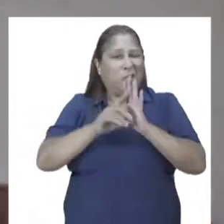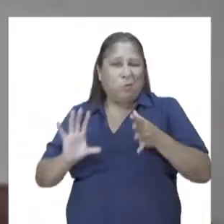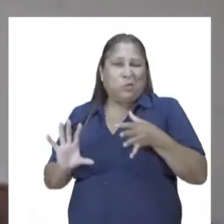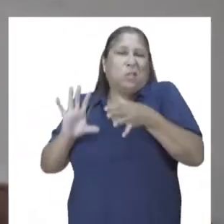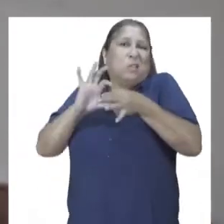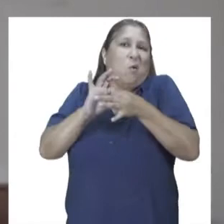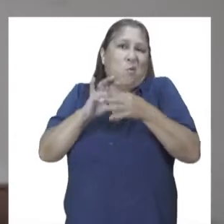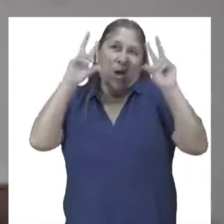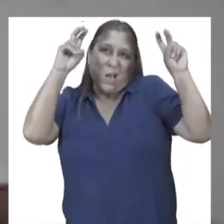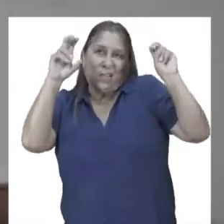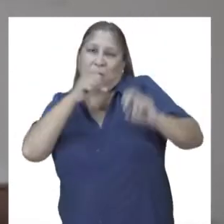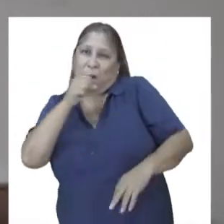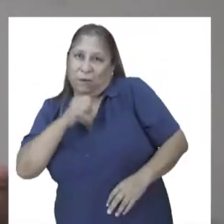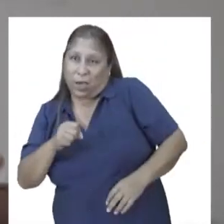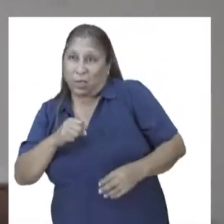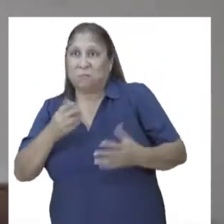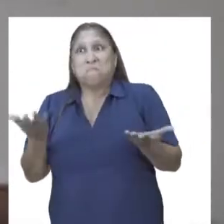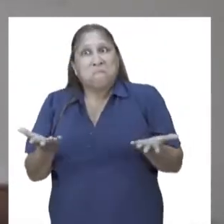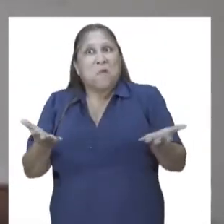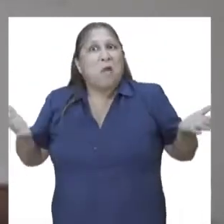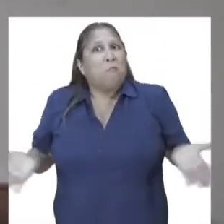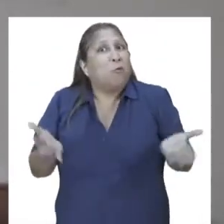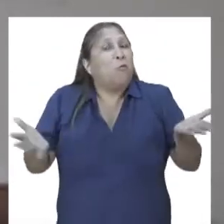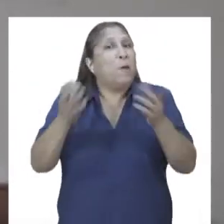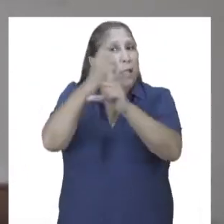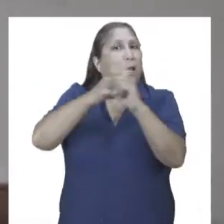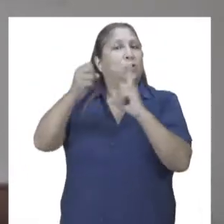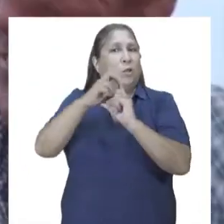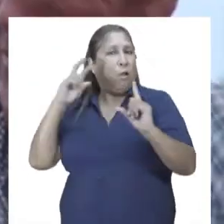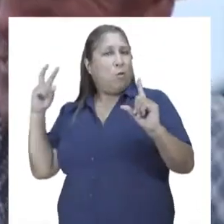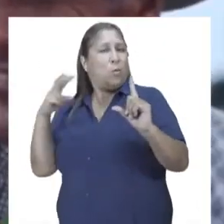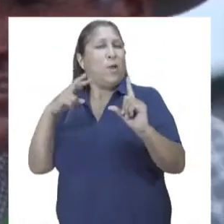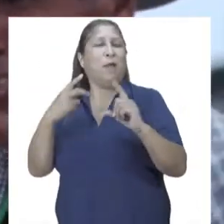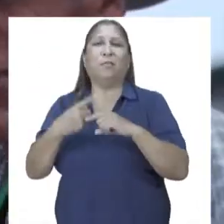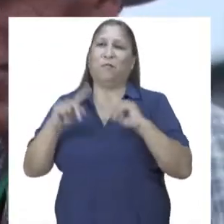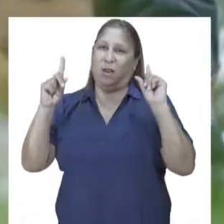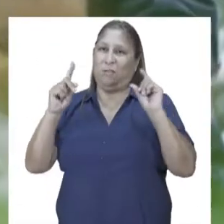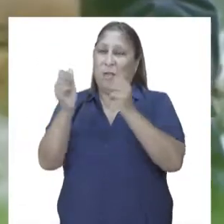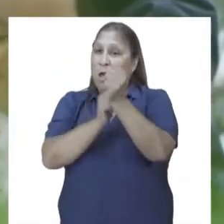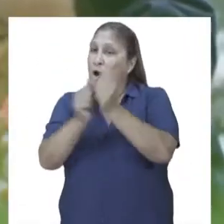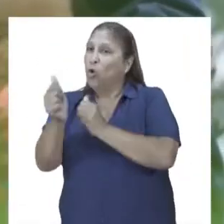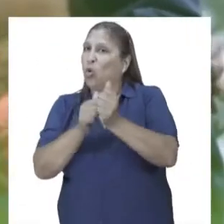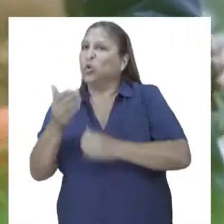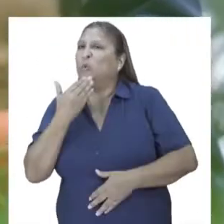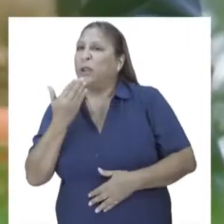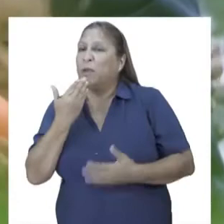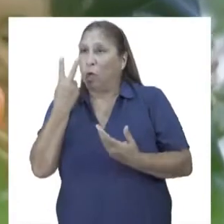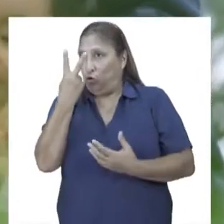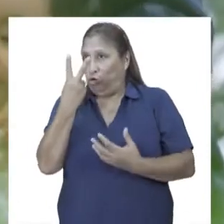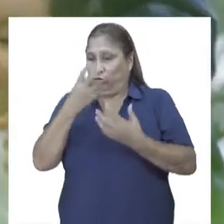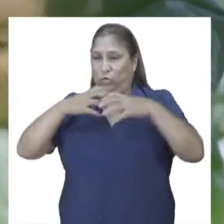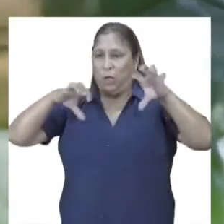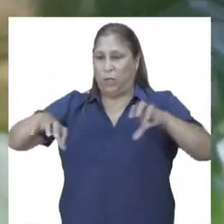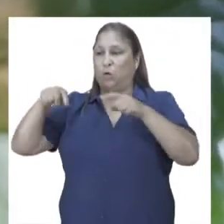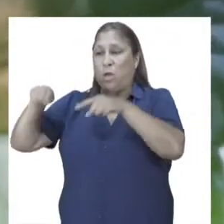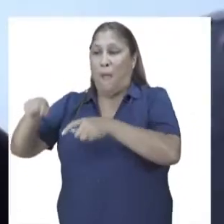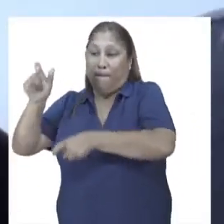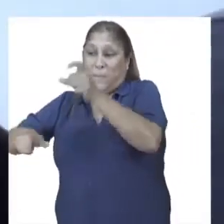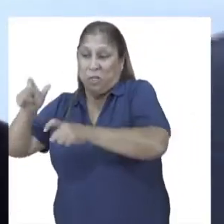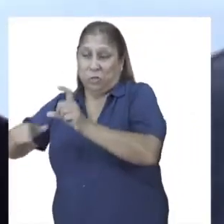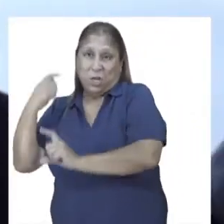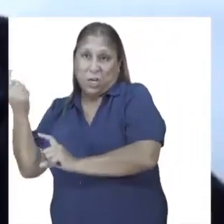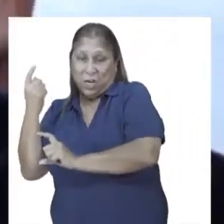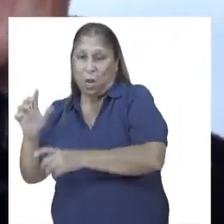vejez, entonces la idea es poder promover que la sociedad tenga una visión distinta. El concurso está orientado para dos categorías, como público en general